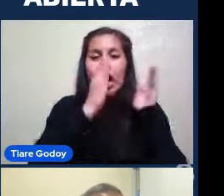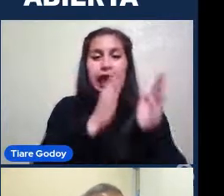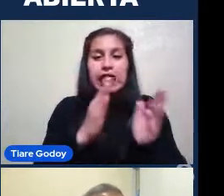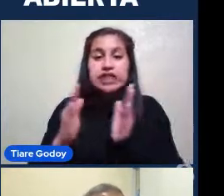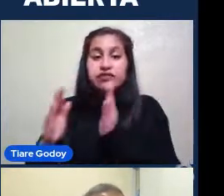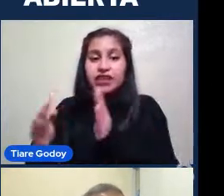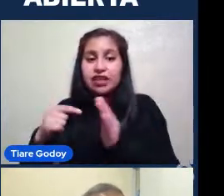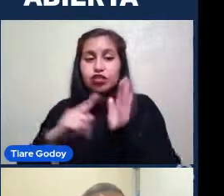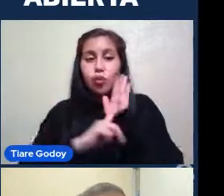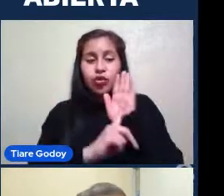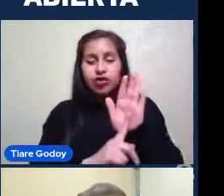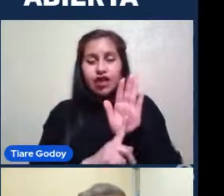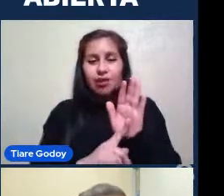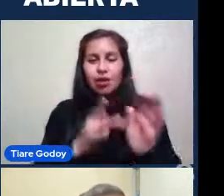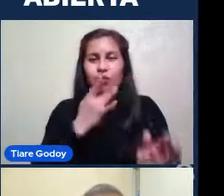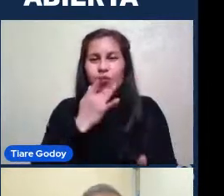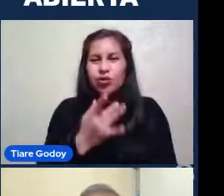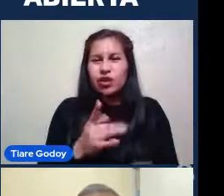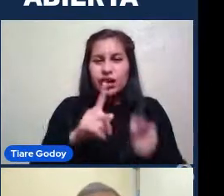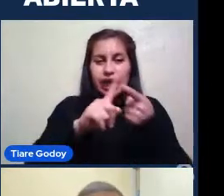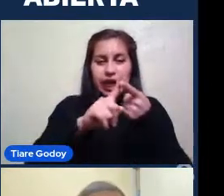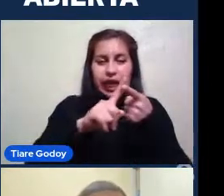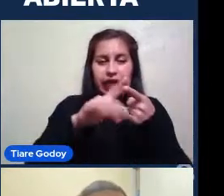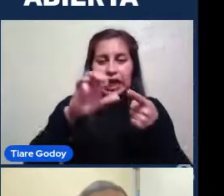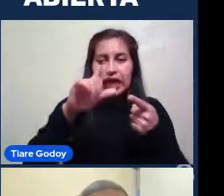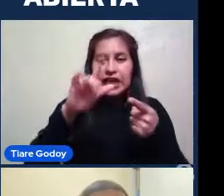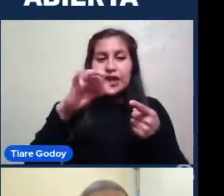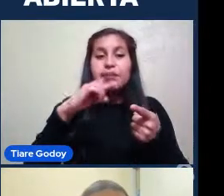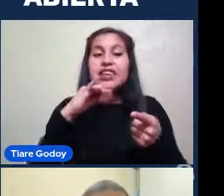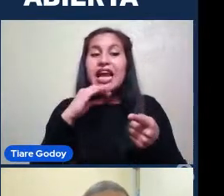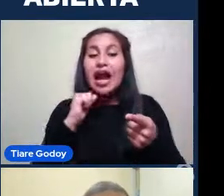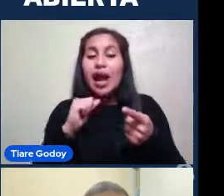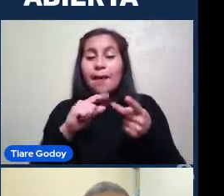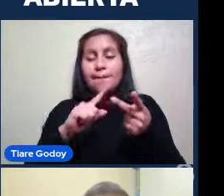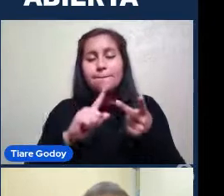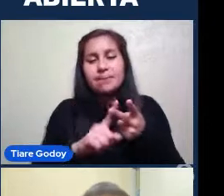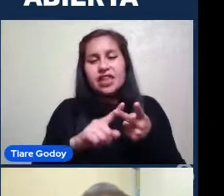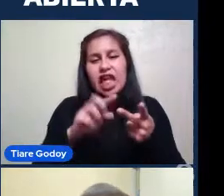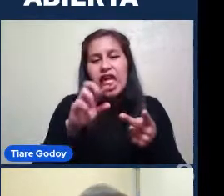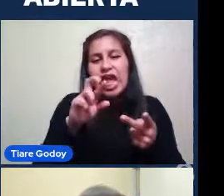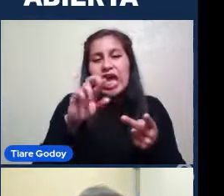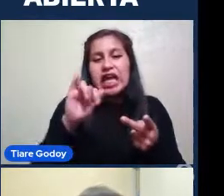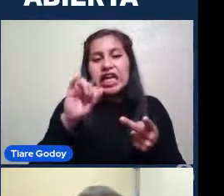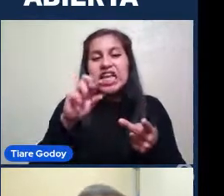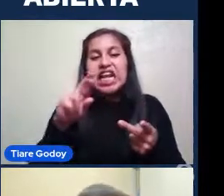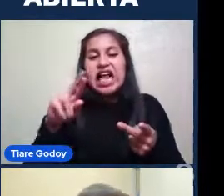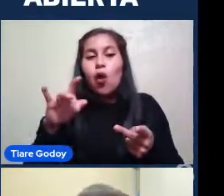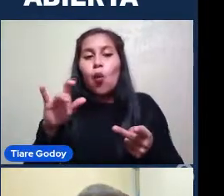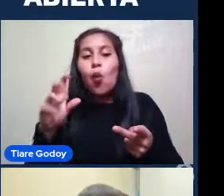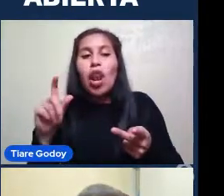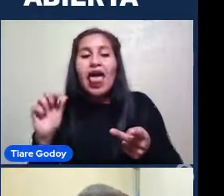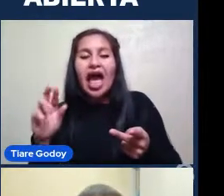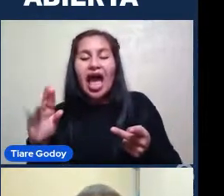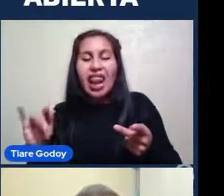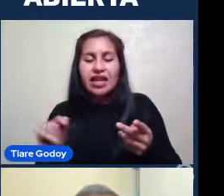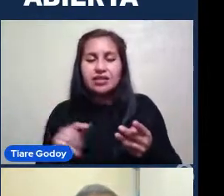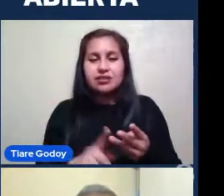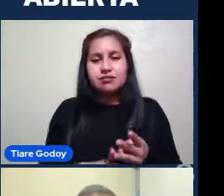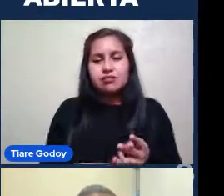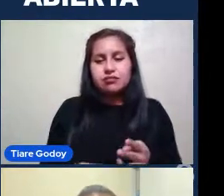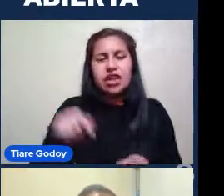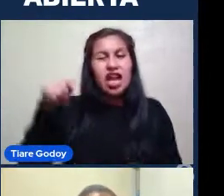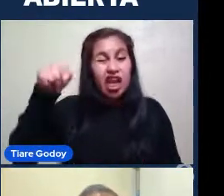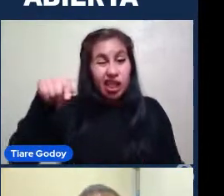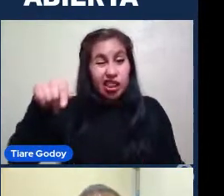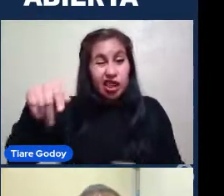contemplan Solamente Elípticas Espirales Irregulares Que son las galaxias Enanas Son Como el nombre lo dice